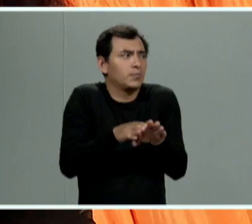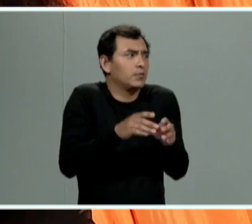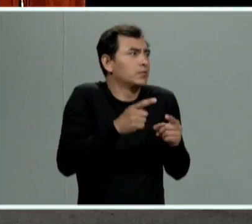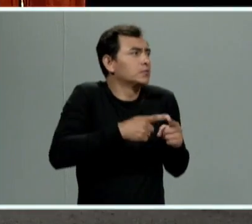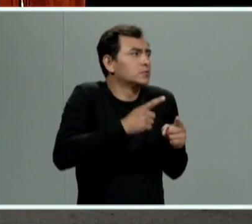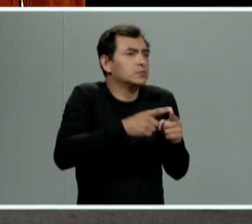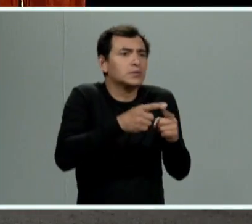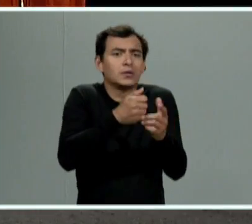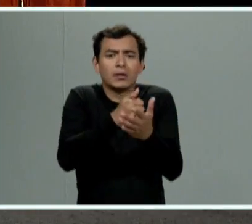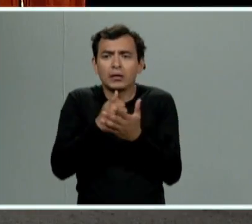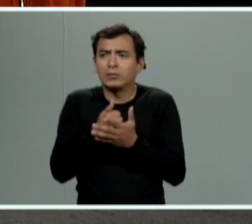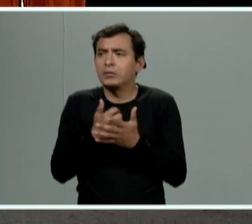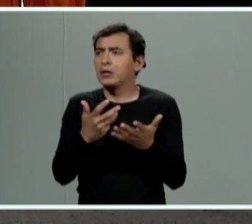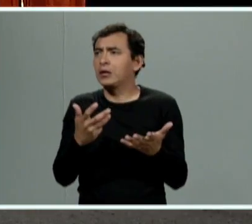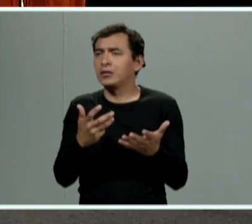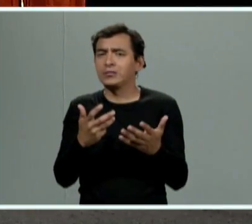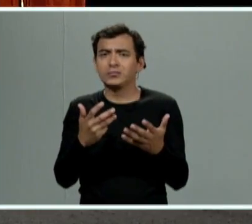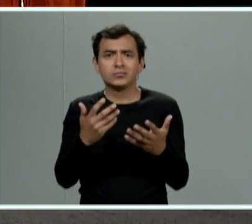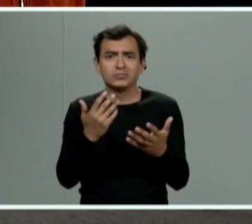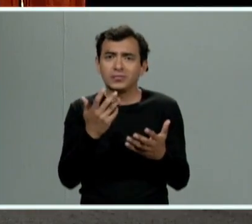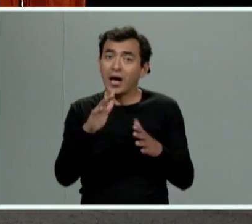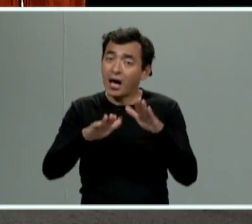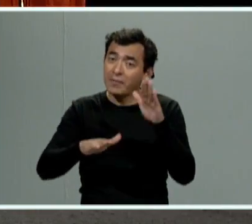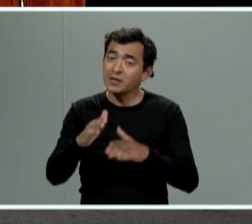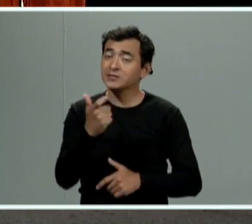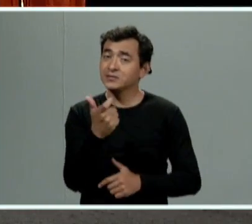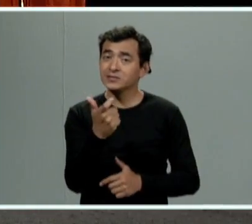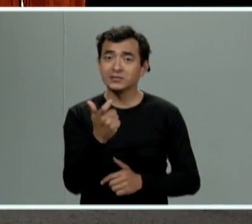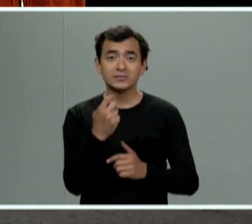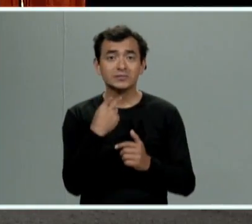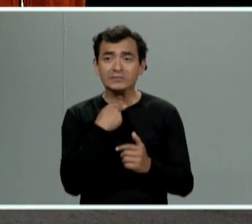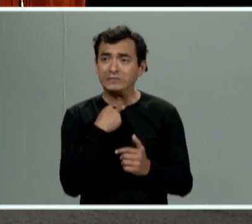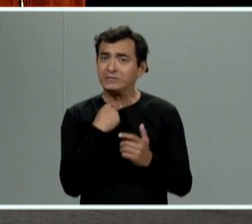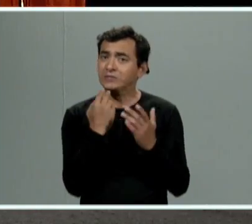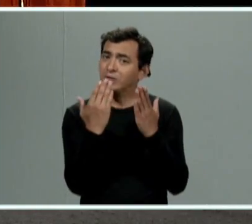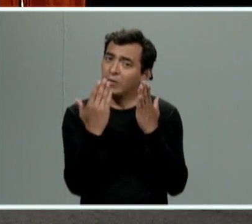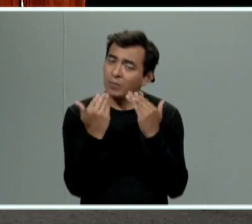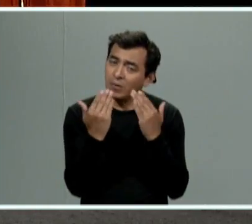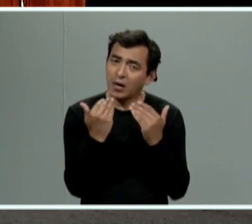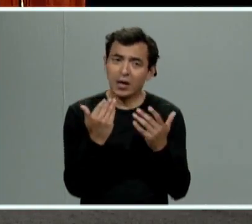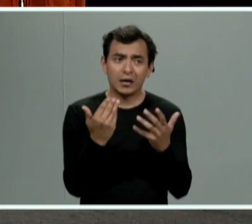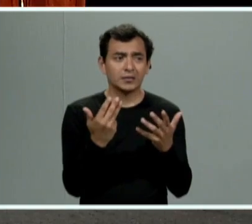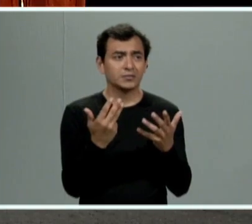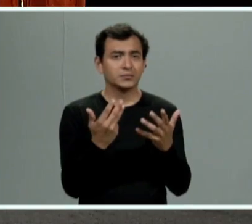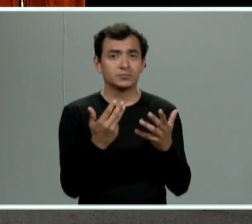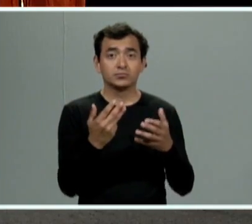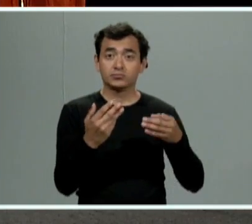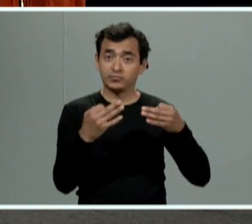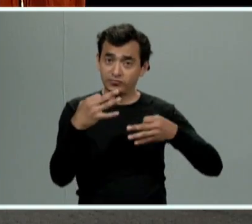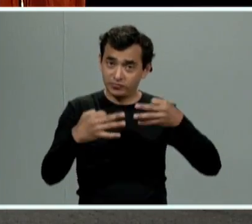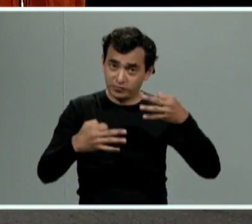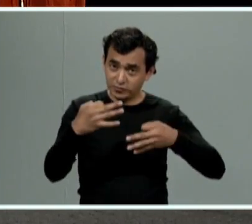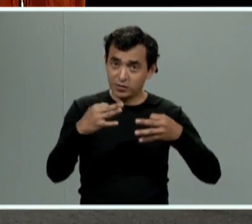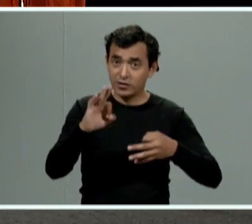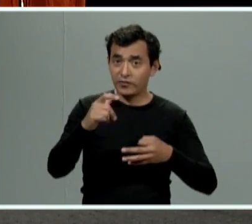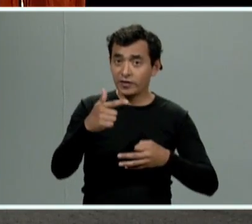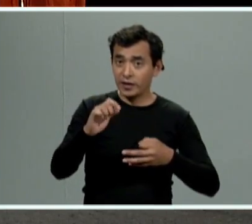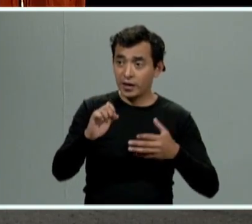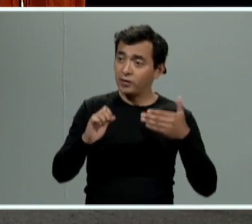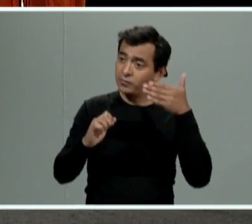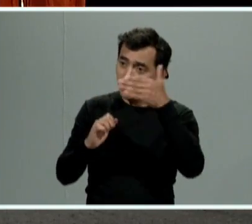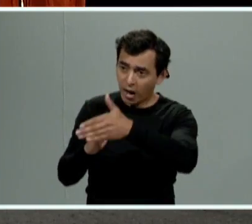por economía no tiene los recursos para para realizar entonces desde el momento en que acude ante la fiscalía se le hace le